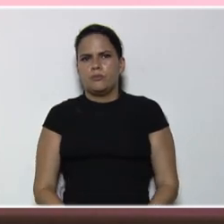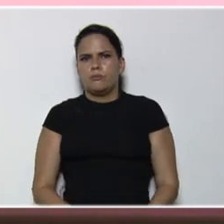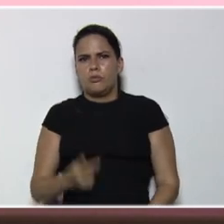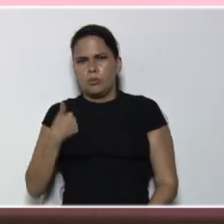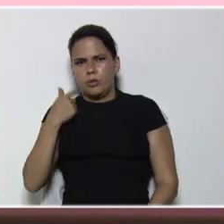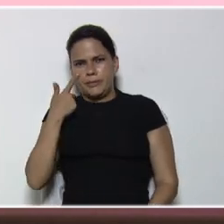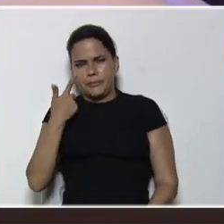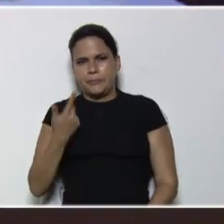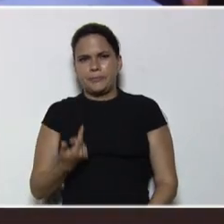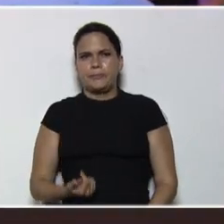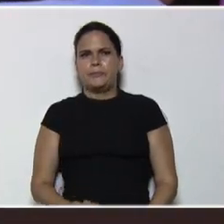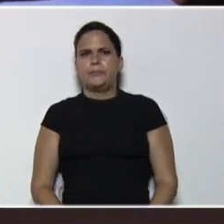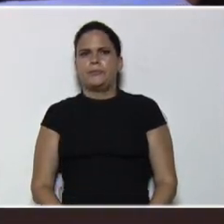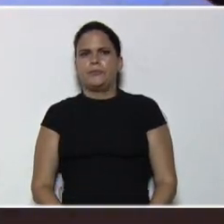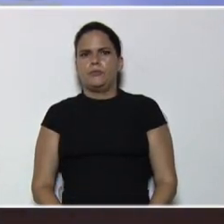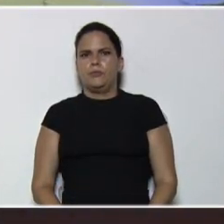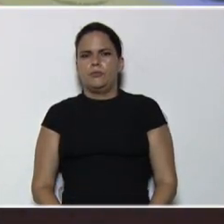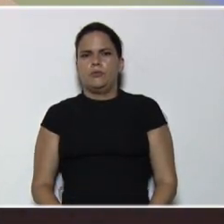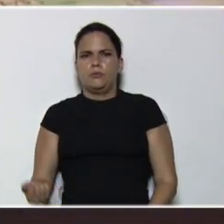probar,